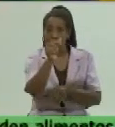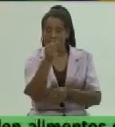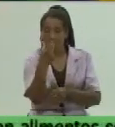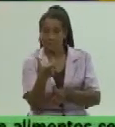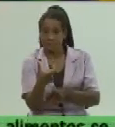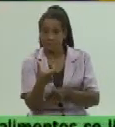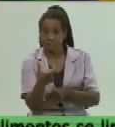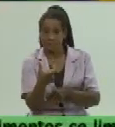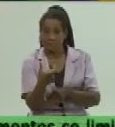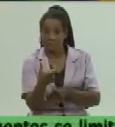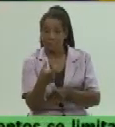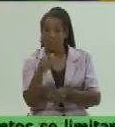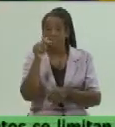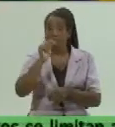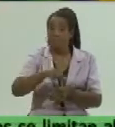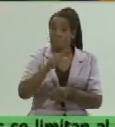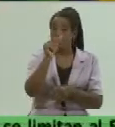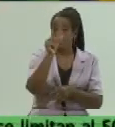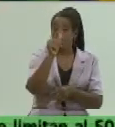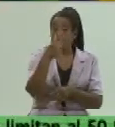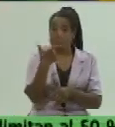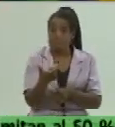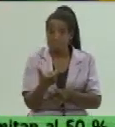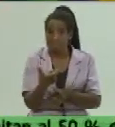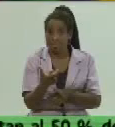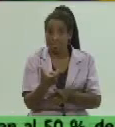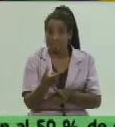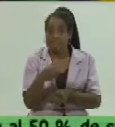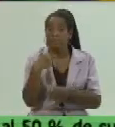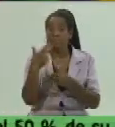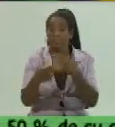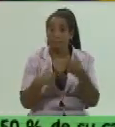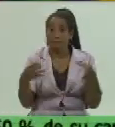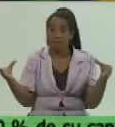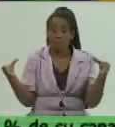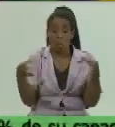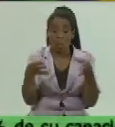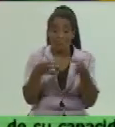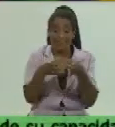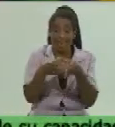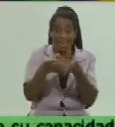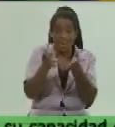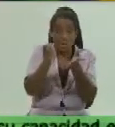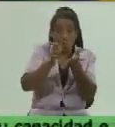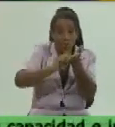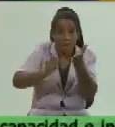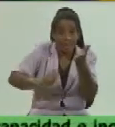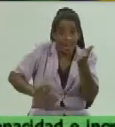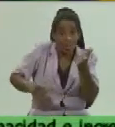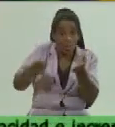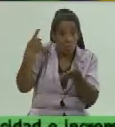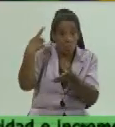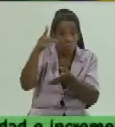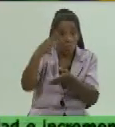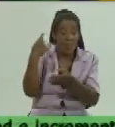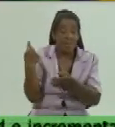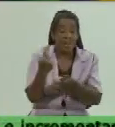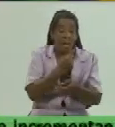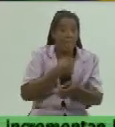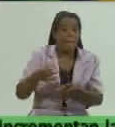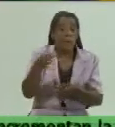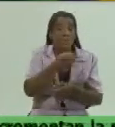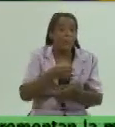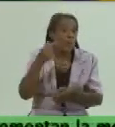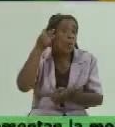concertación que se materializa en el comité de contratación de cada municipio se tiene en cuenta